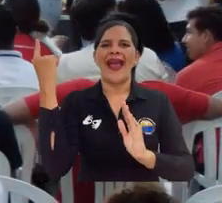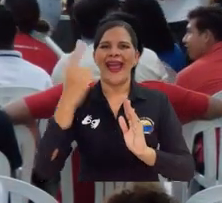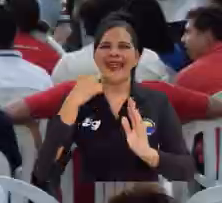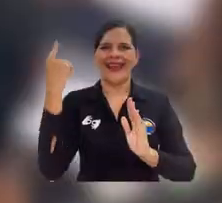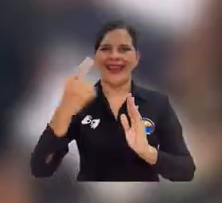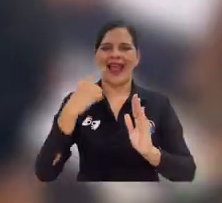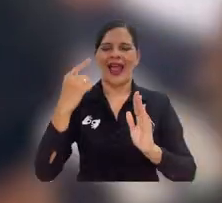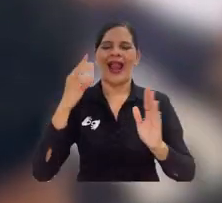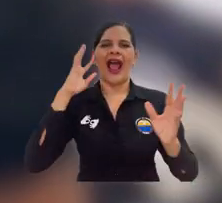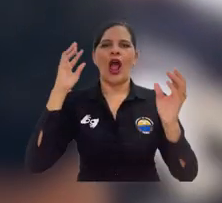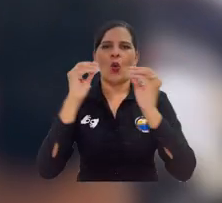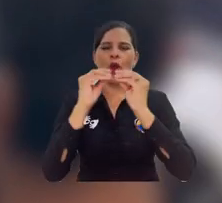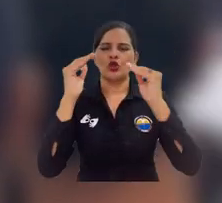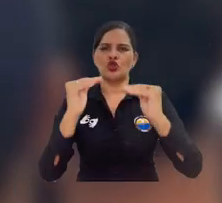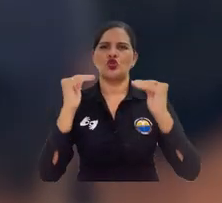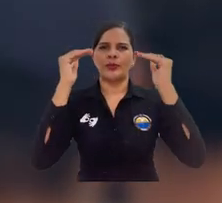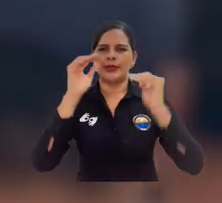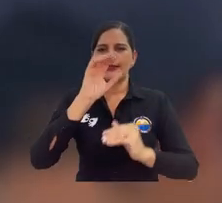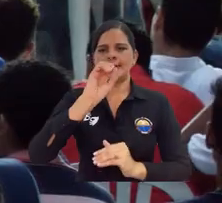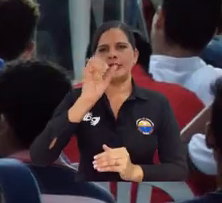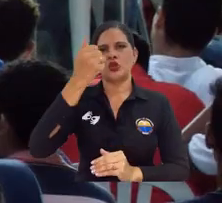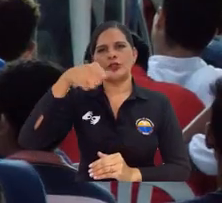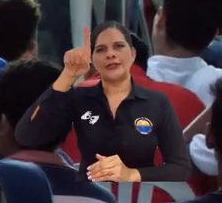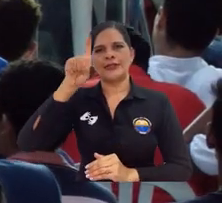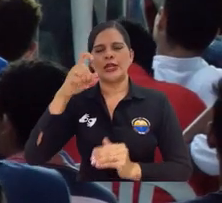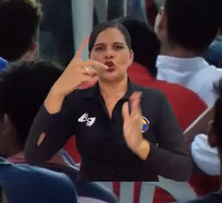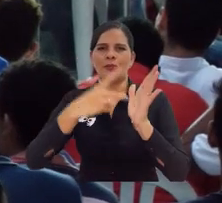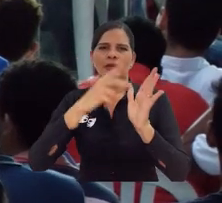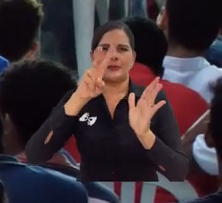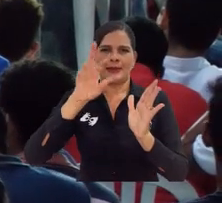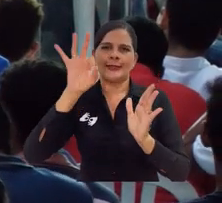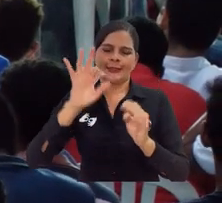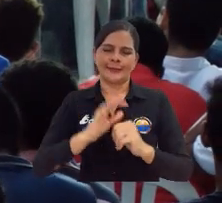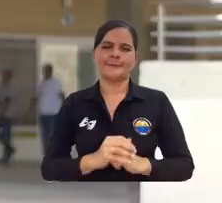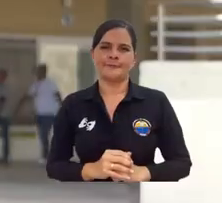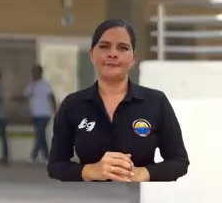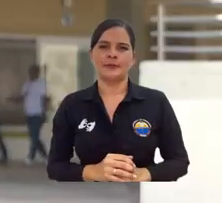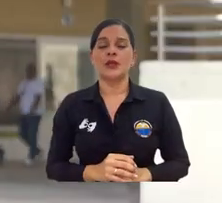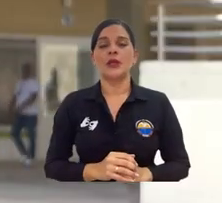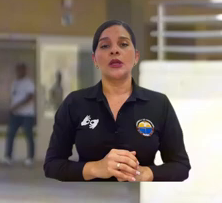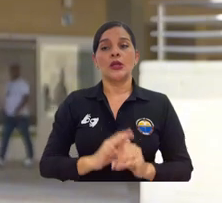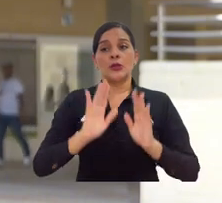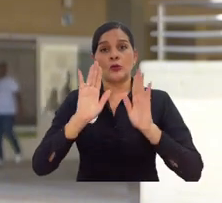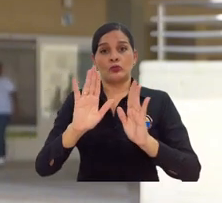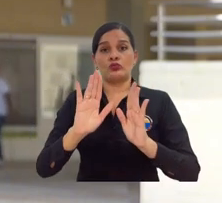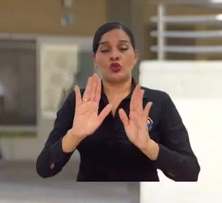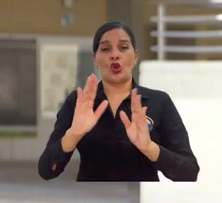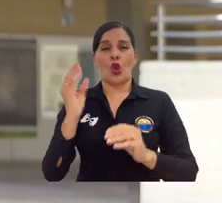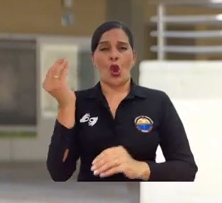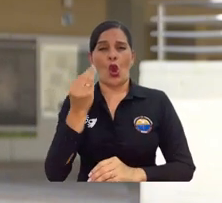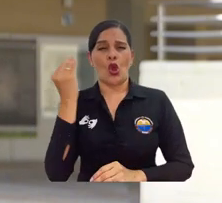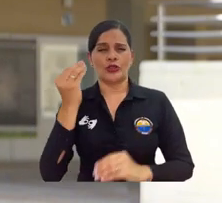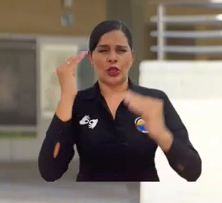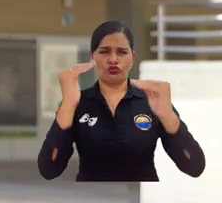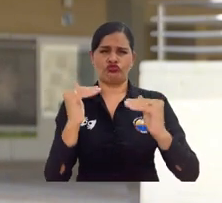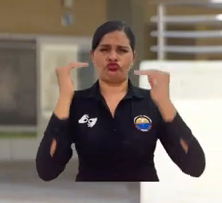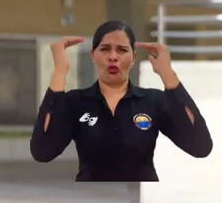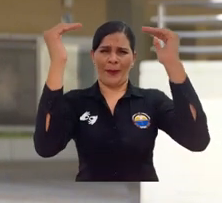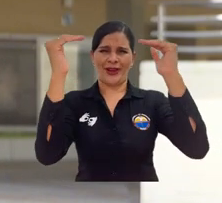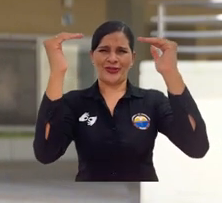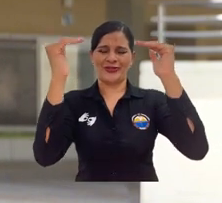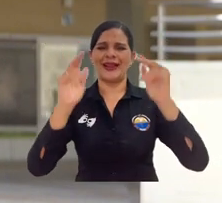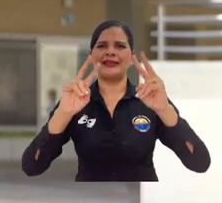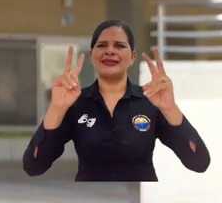General establecido en el Acuerdo Superior número 016 de 2023. Desde su representación ante el Consejo Superior, la